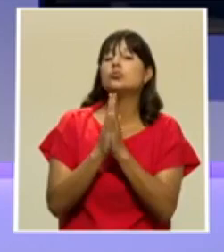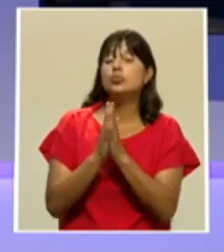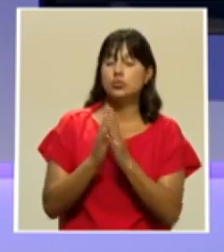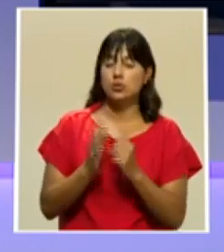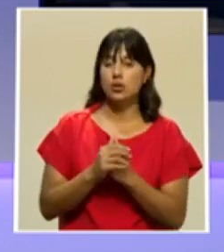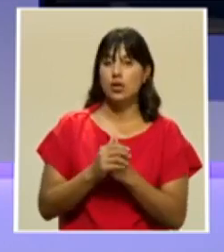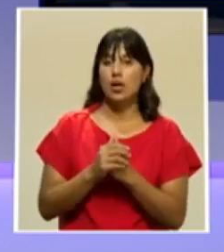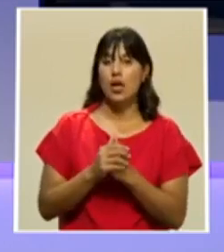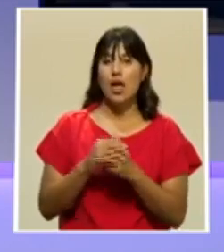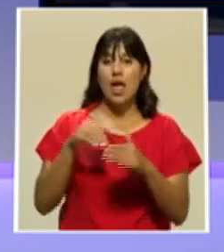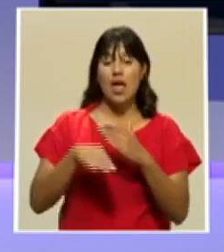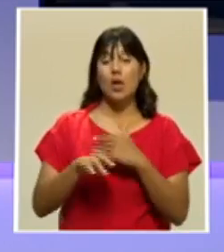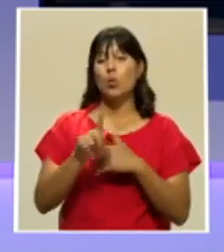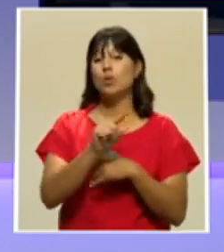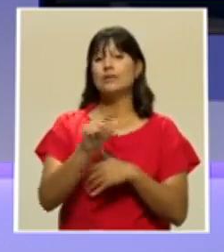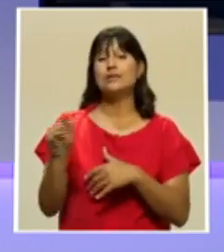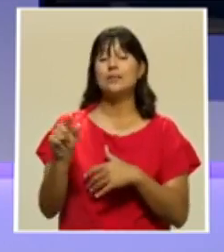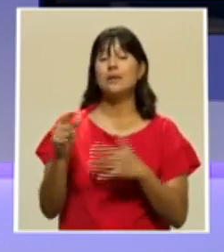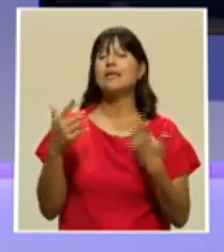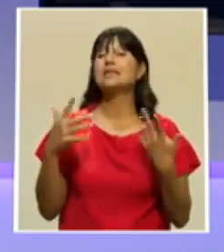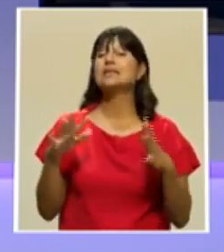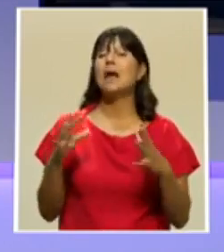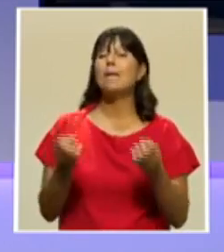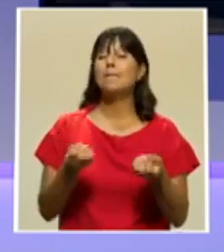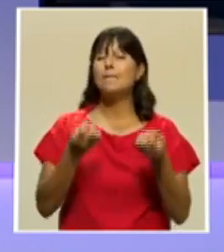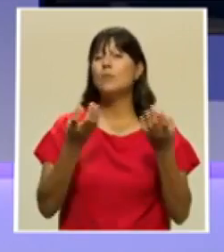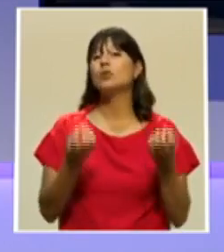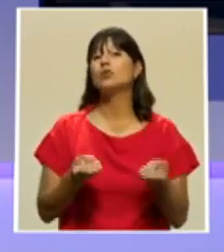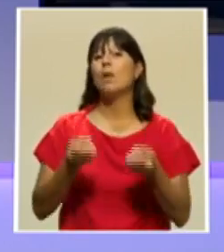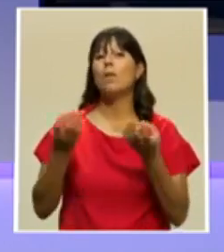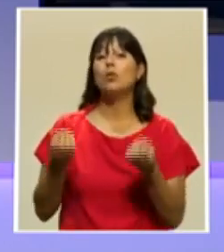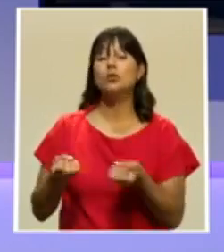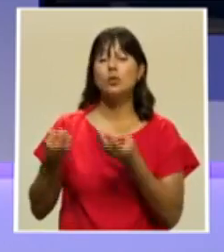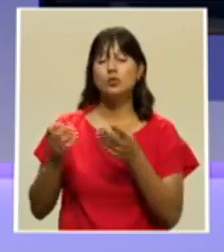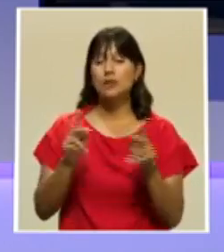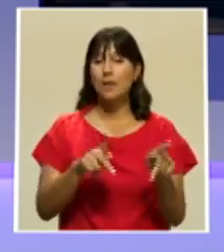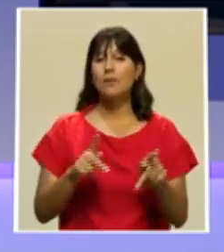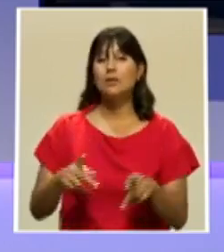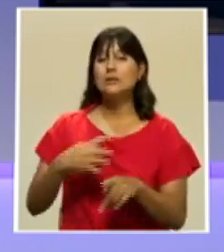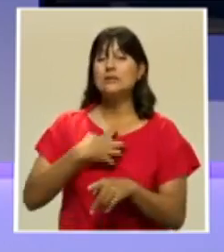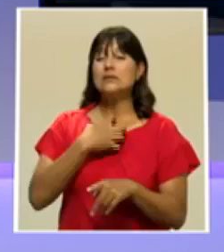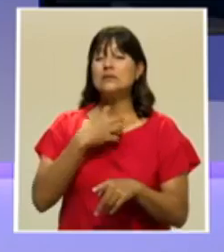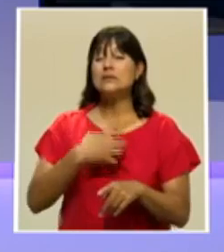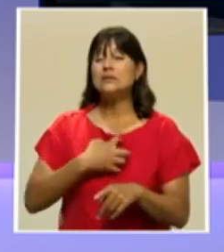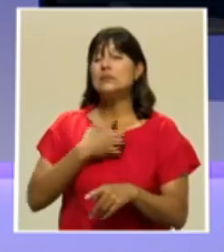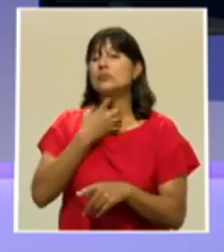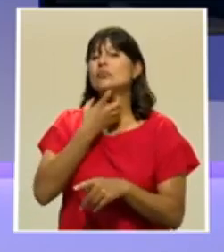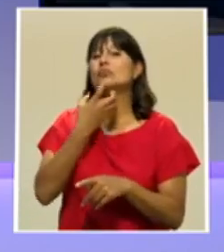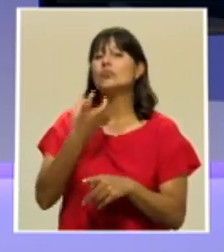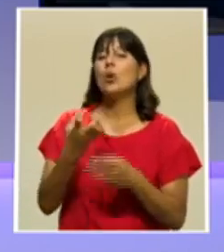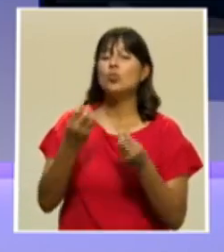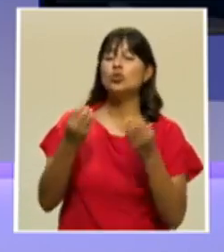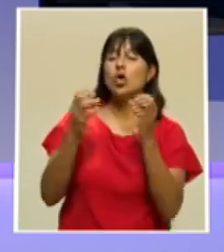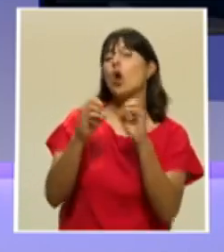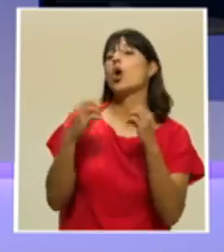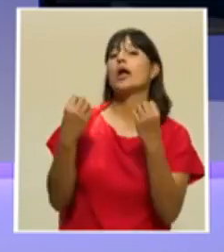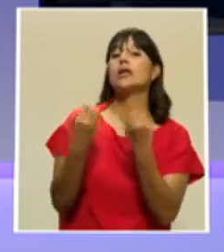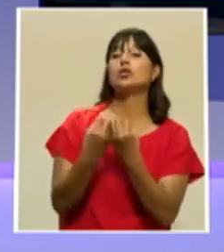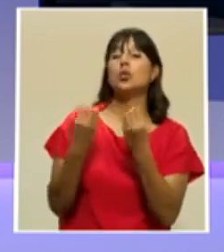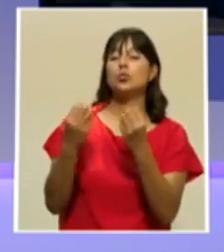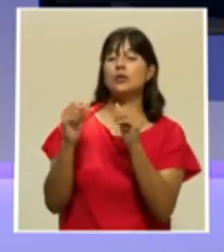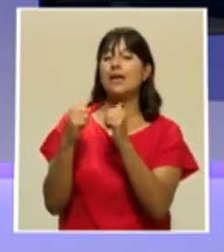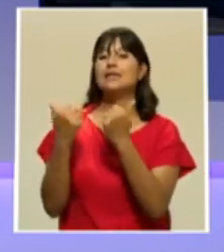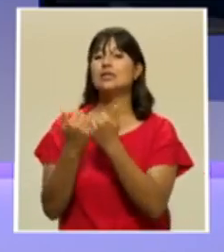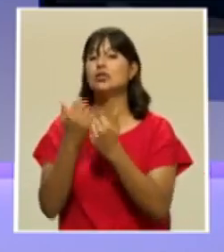días. En menos de una semana han sido miles y miles de voces de las que se han levantado organizaciones desde asociaciones indígenas